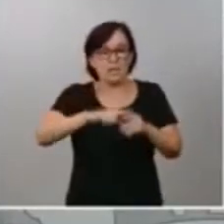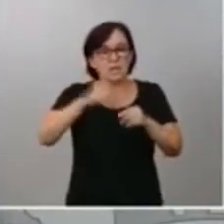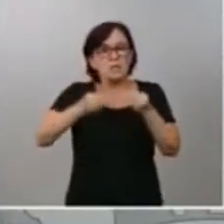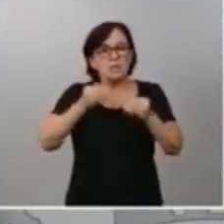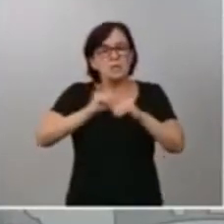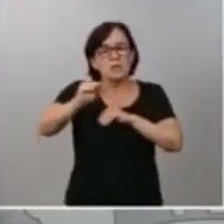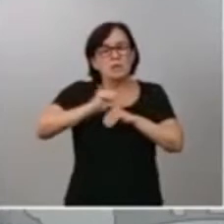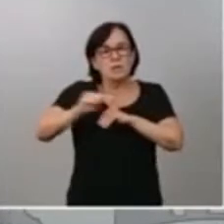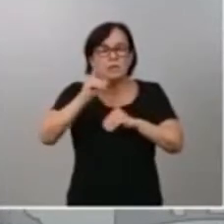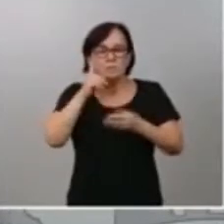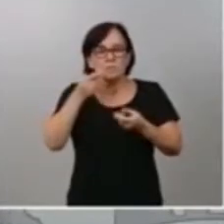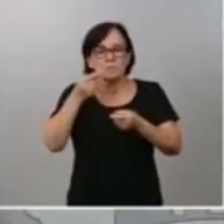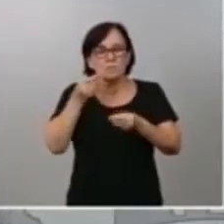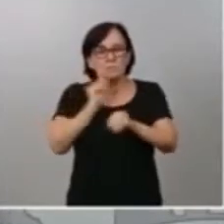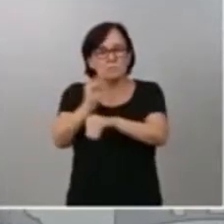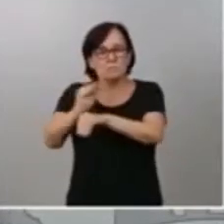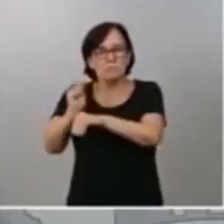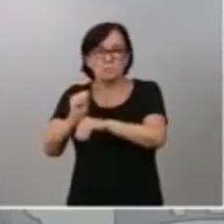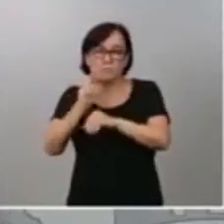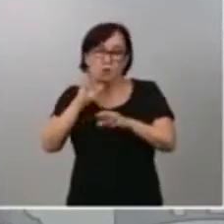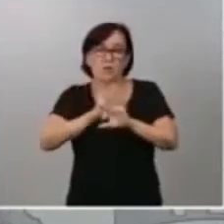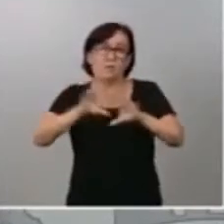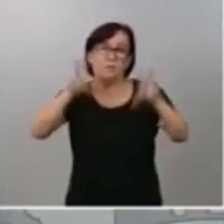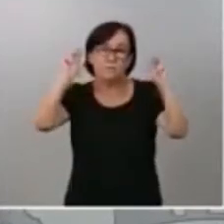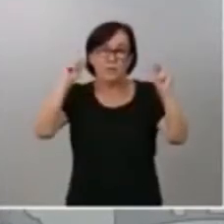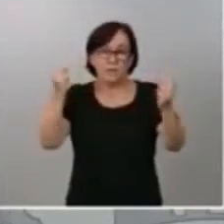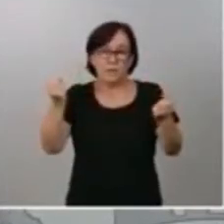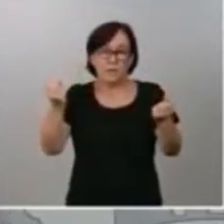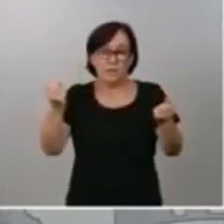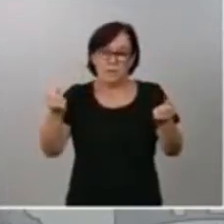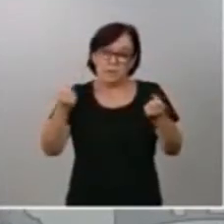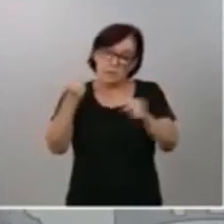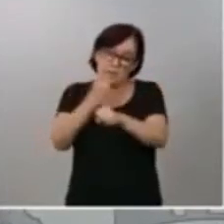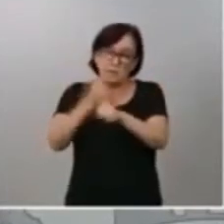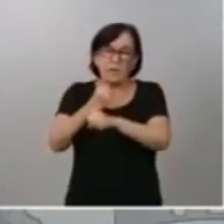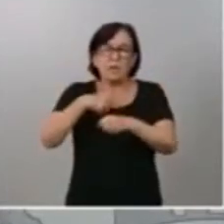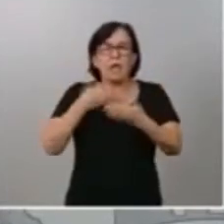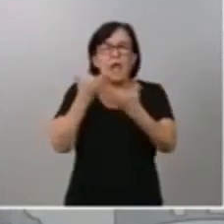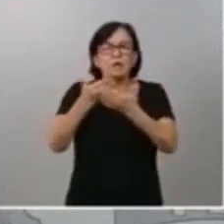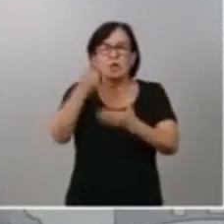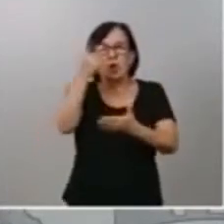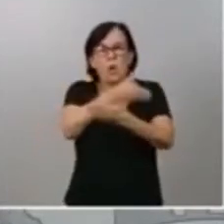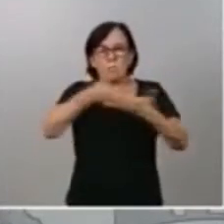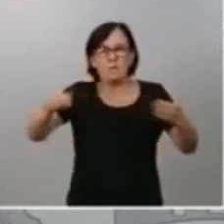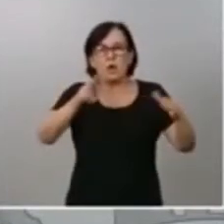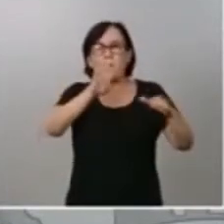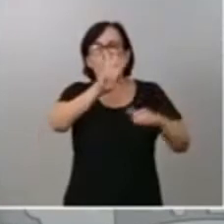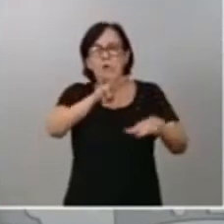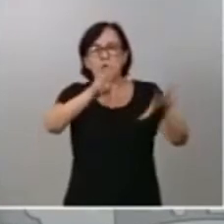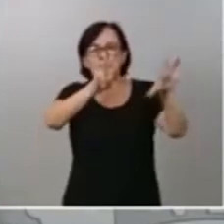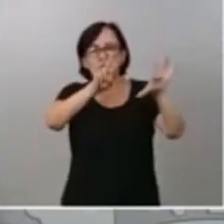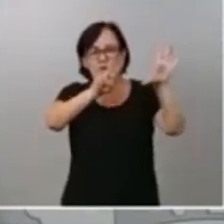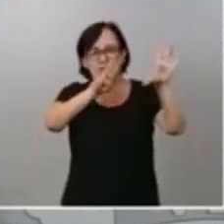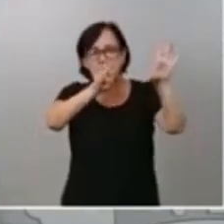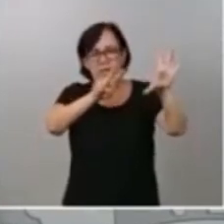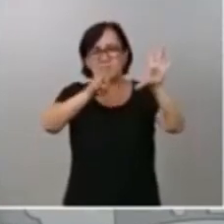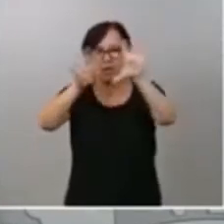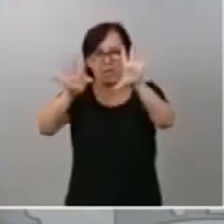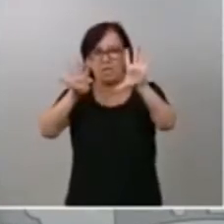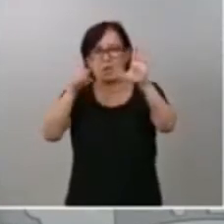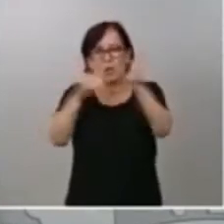que han ayudado, y me gustaría también subrayarlo, a 1.479.000 trabajadores y trabajadoras autónomos.